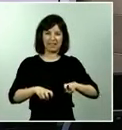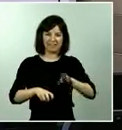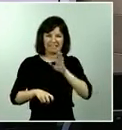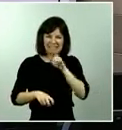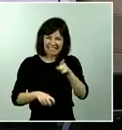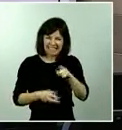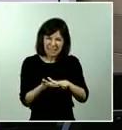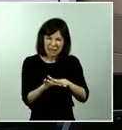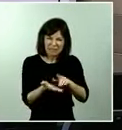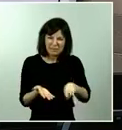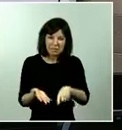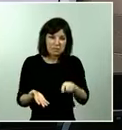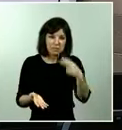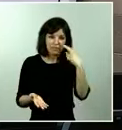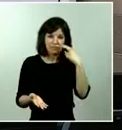que no